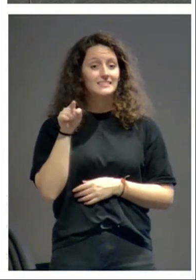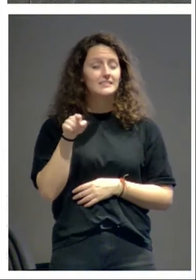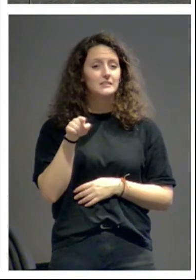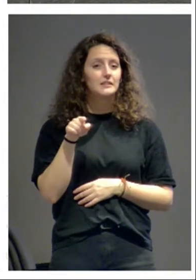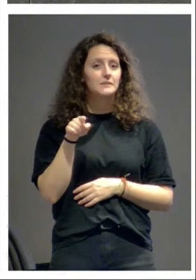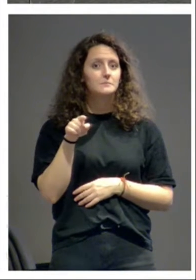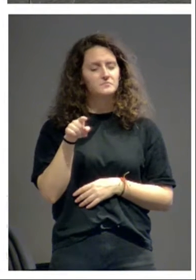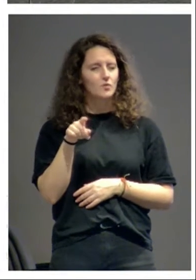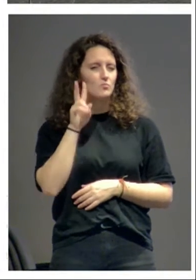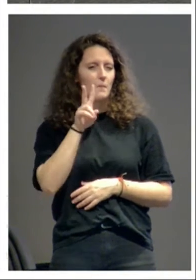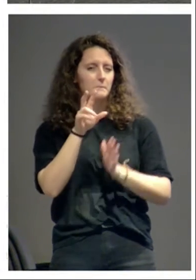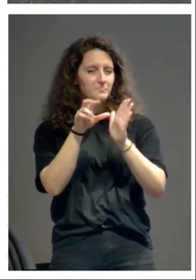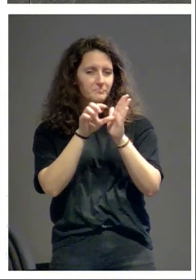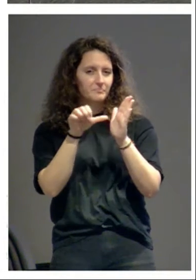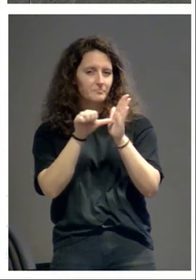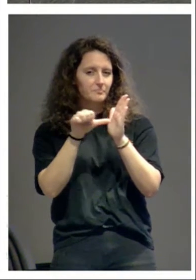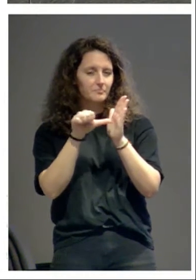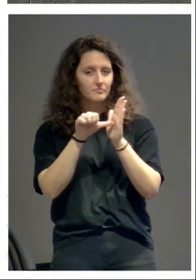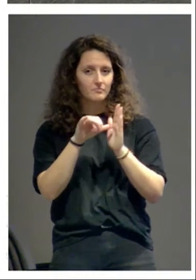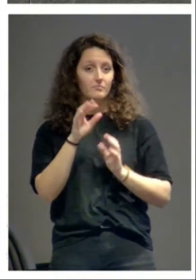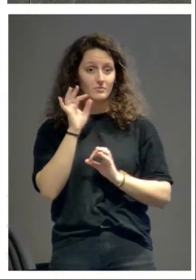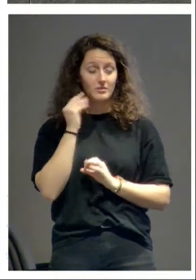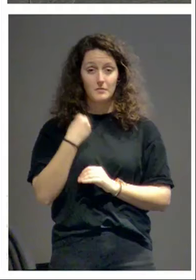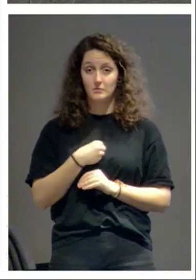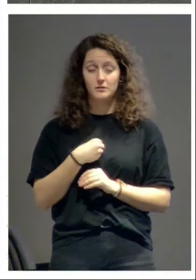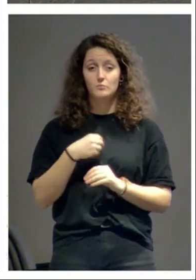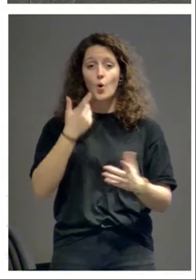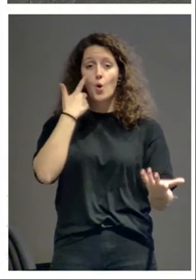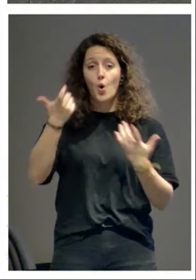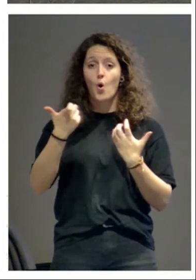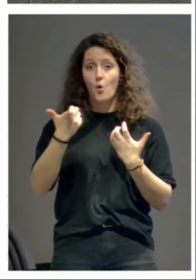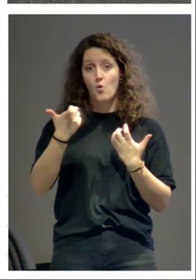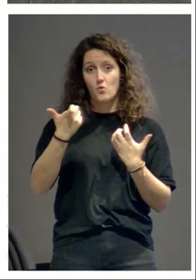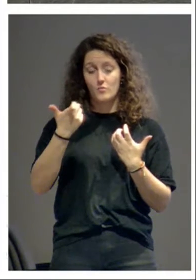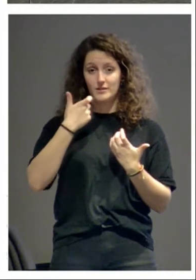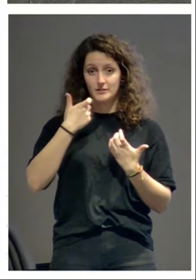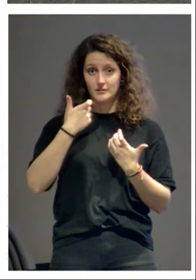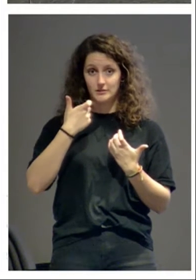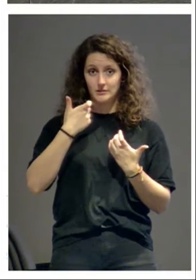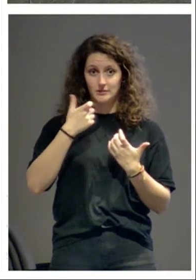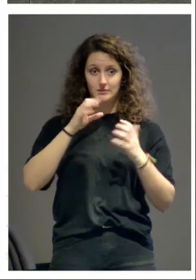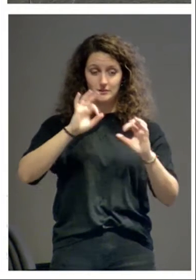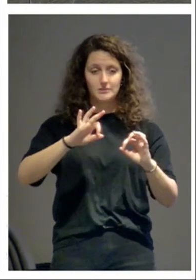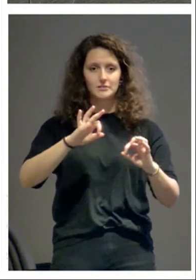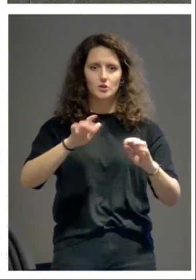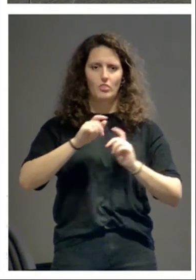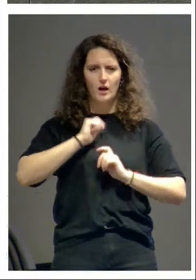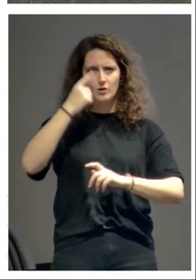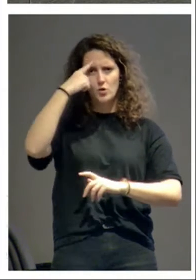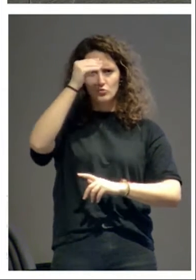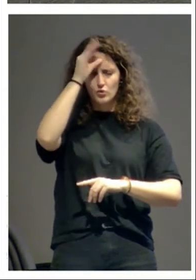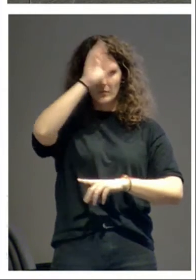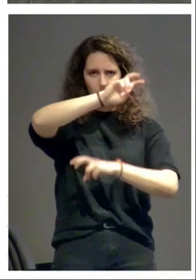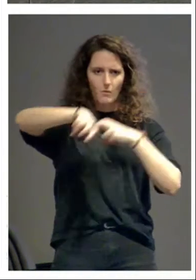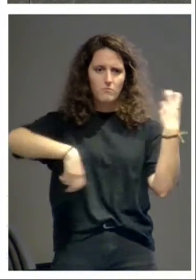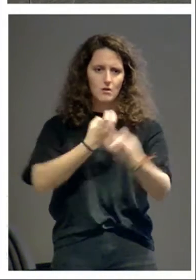cercana, proyectada sobre las obras de arte, es lo que nos permite renovar nuestro conocimiento